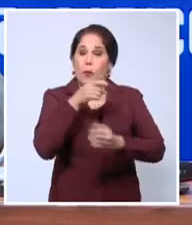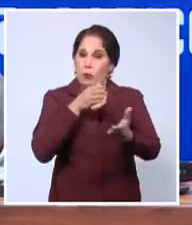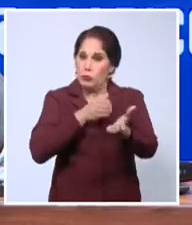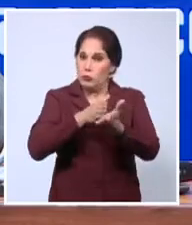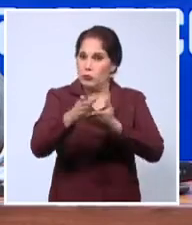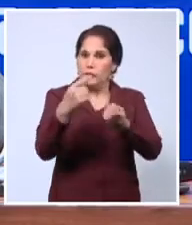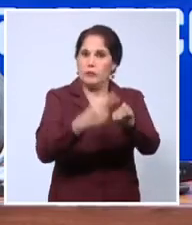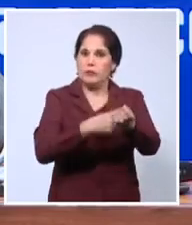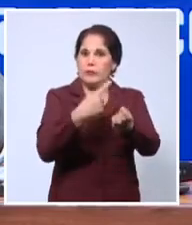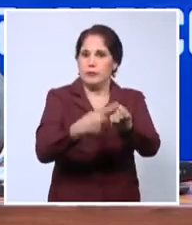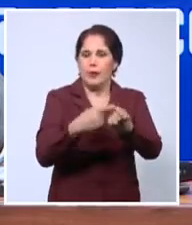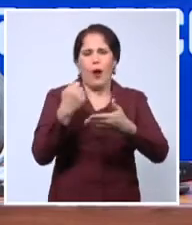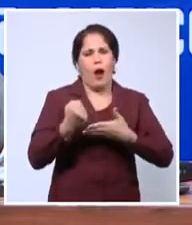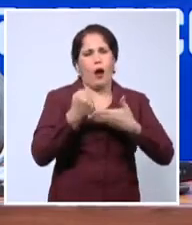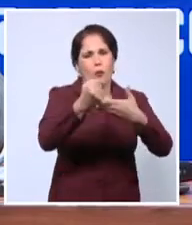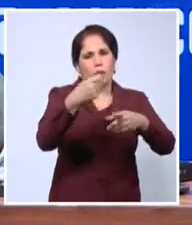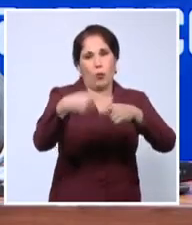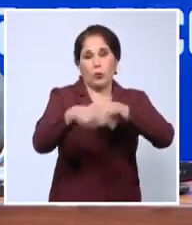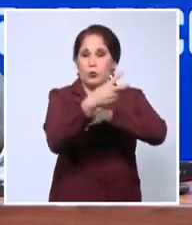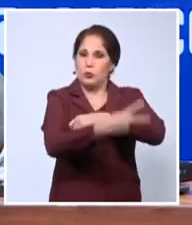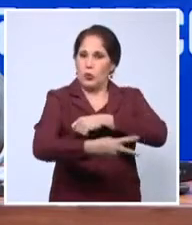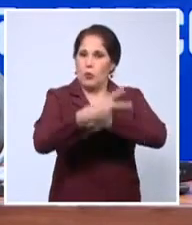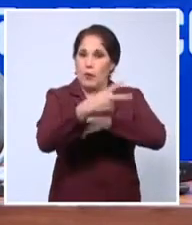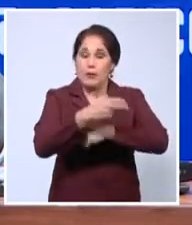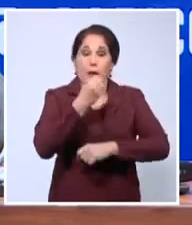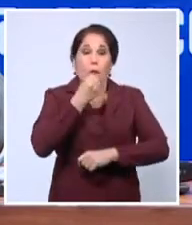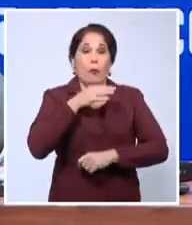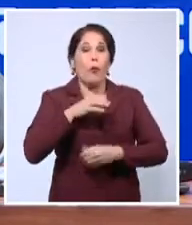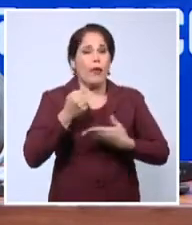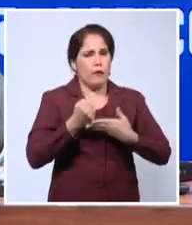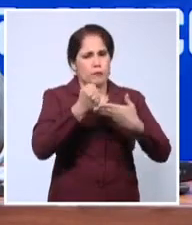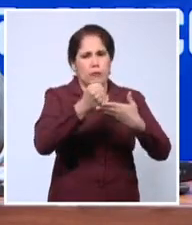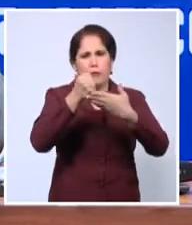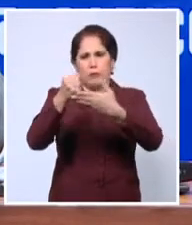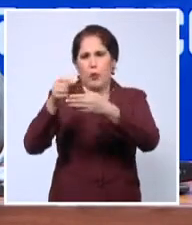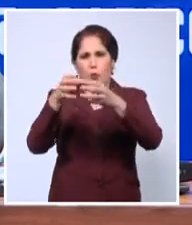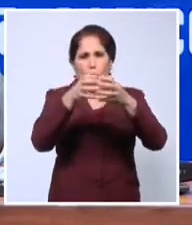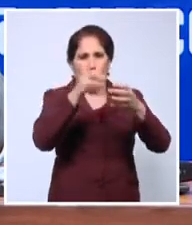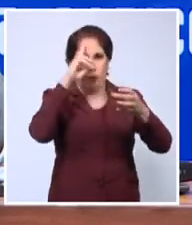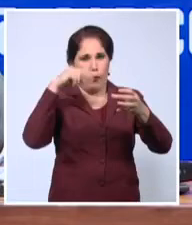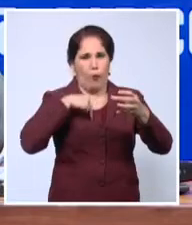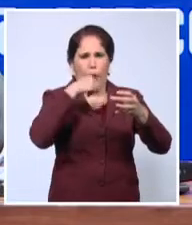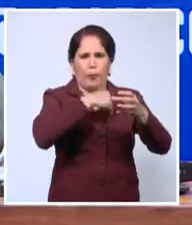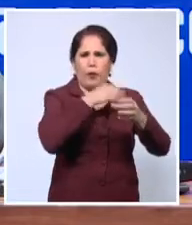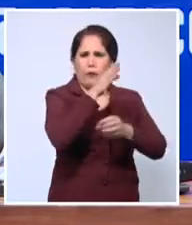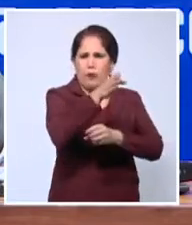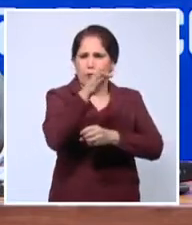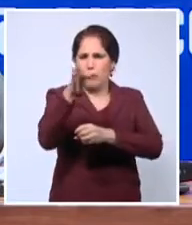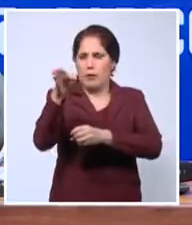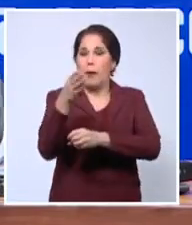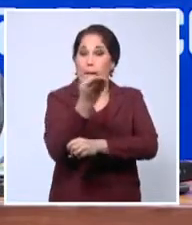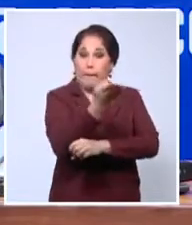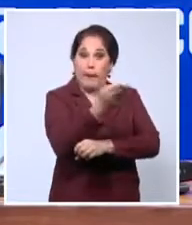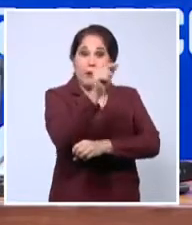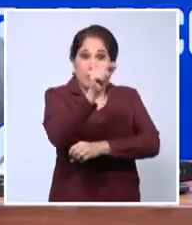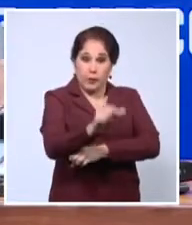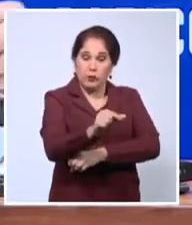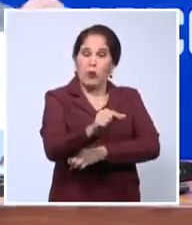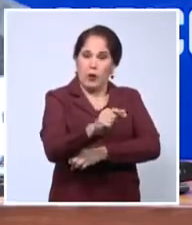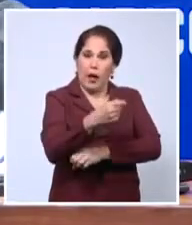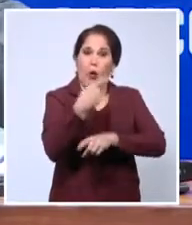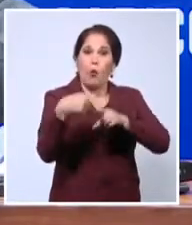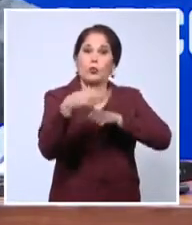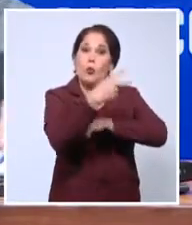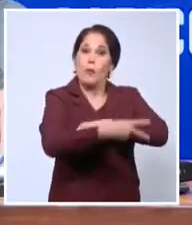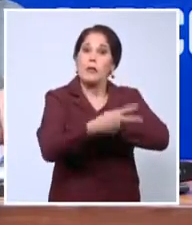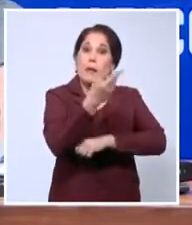tradicional vocación solidaria en la medida de las posibilidades, respondimos a las peticiones de apoyo con personal de la salud que